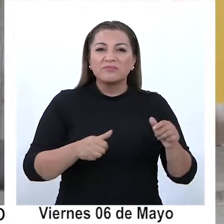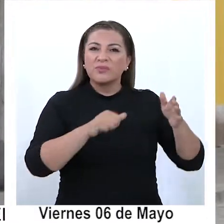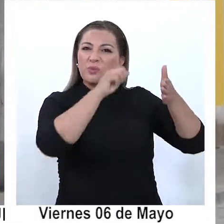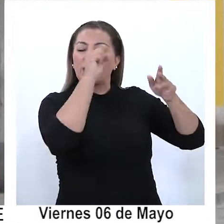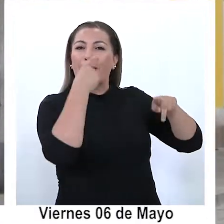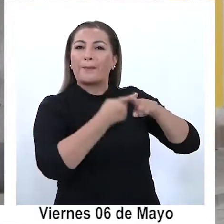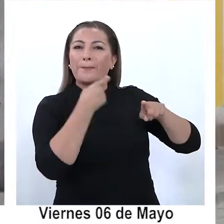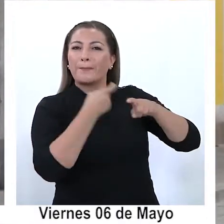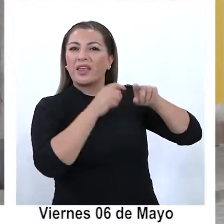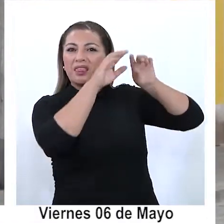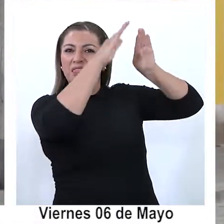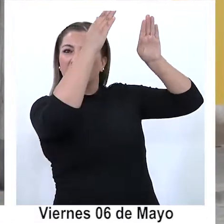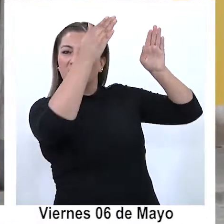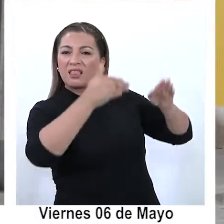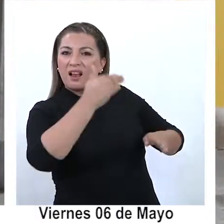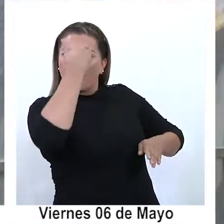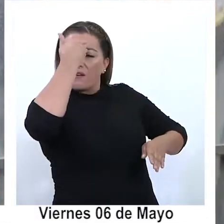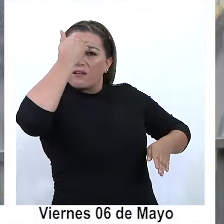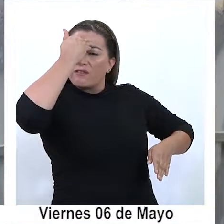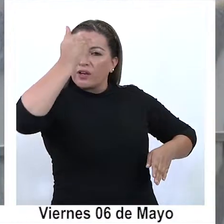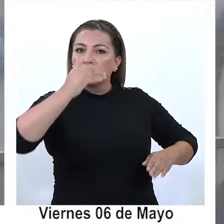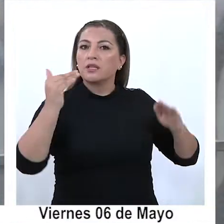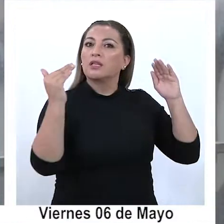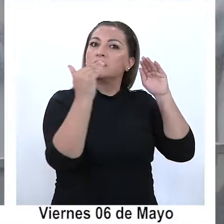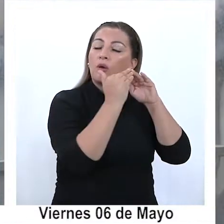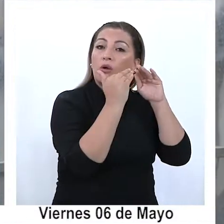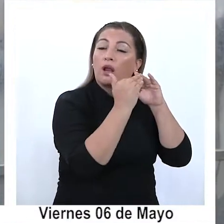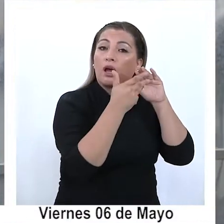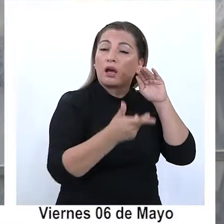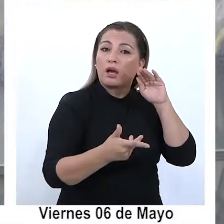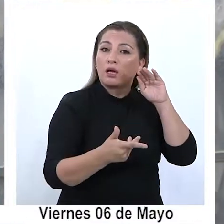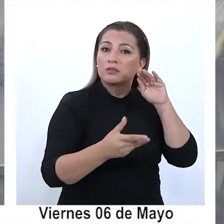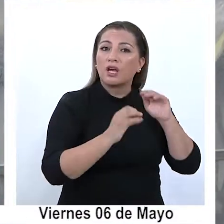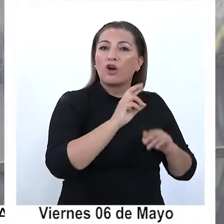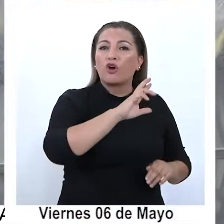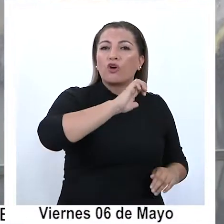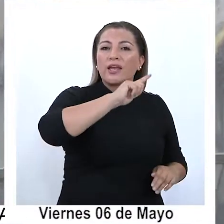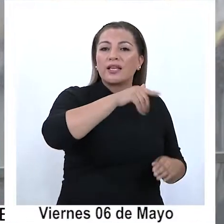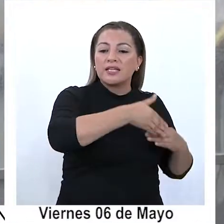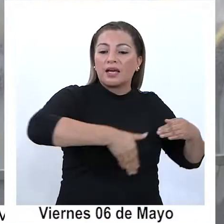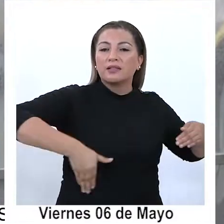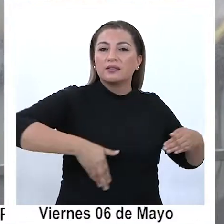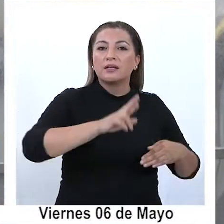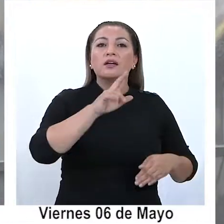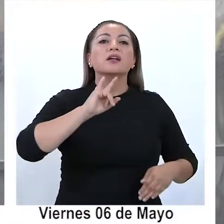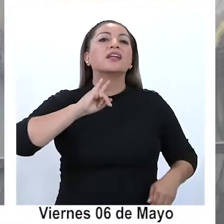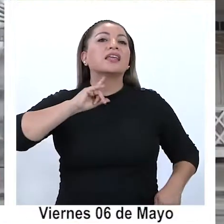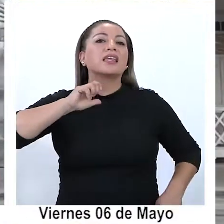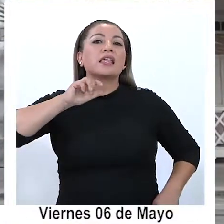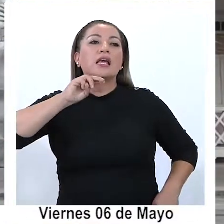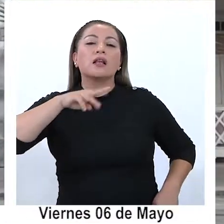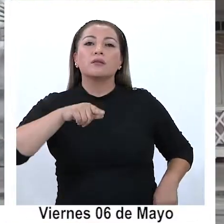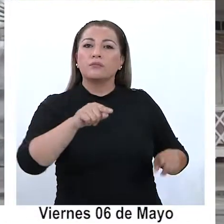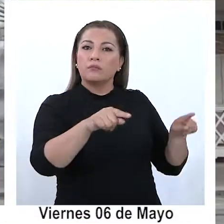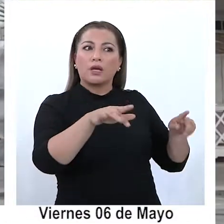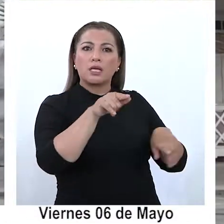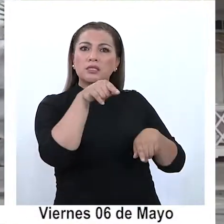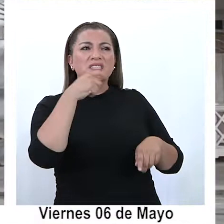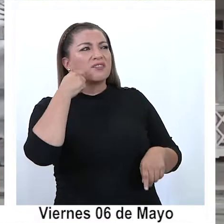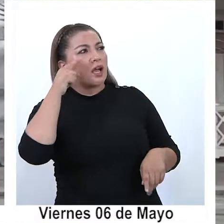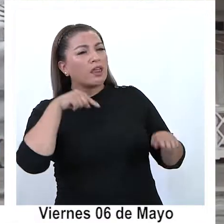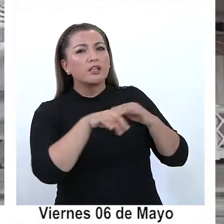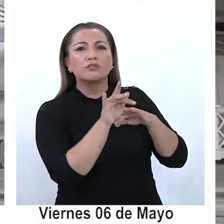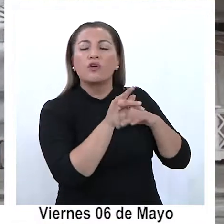metálica en todo el frontis de una casa entre Orella y Riquelme. El lugar, que luce vacío,